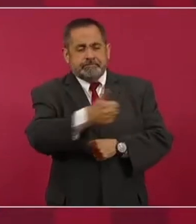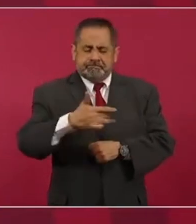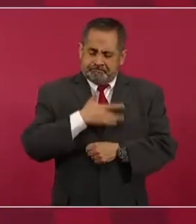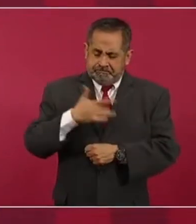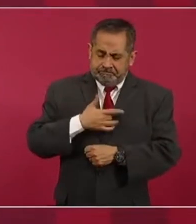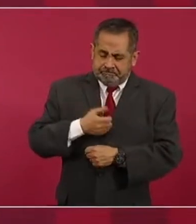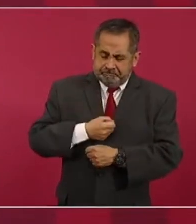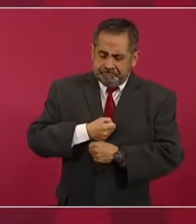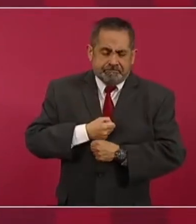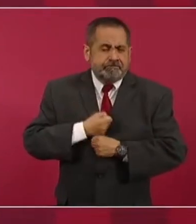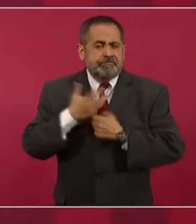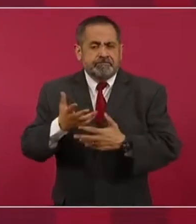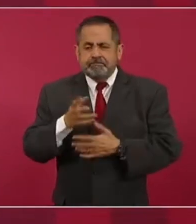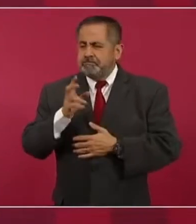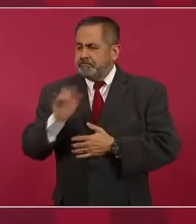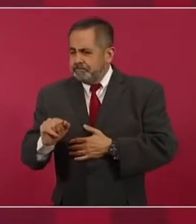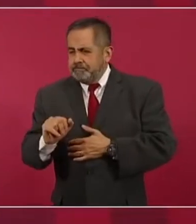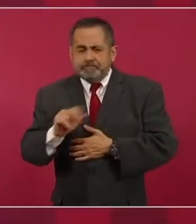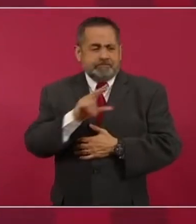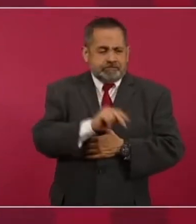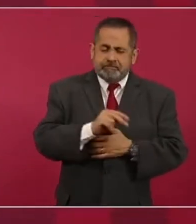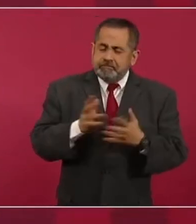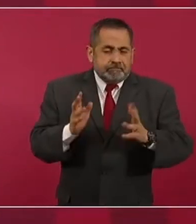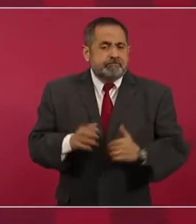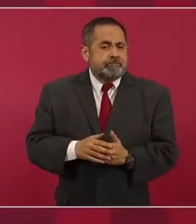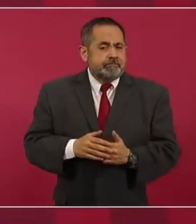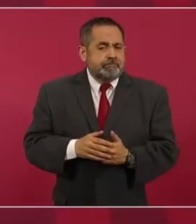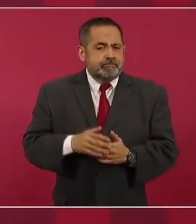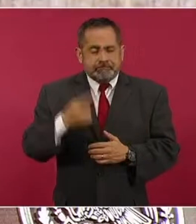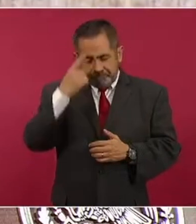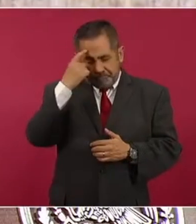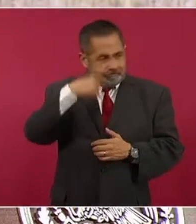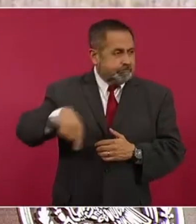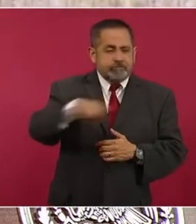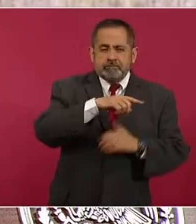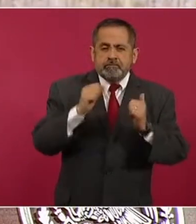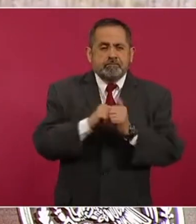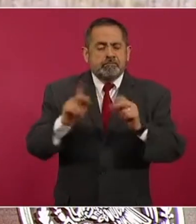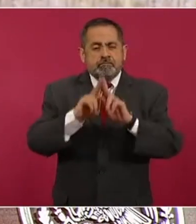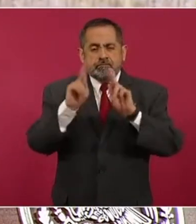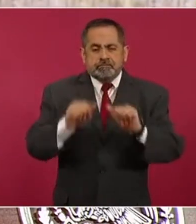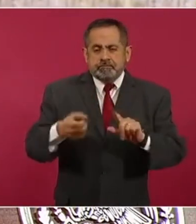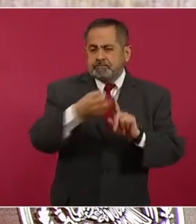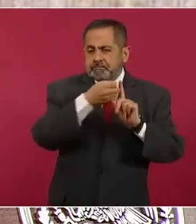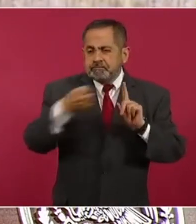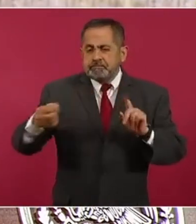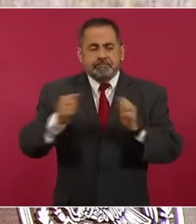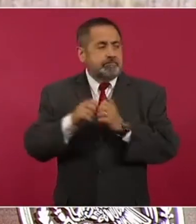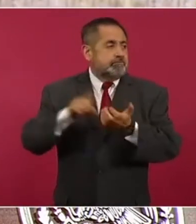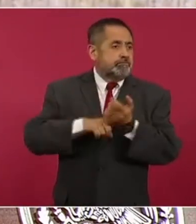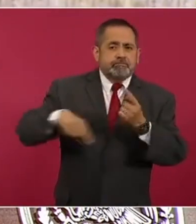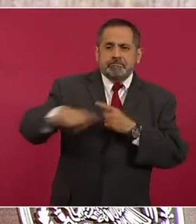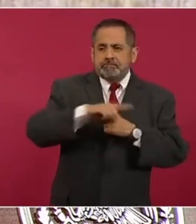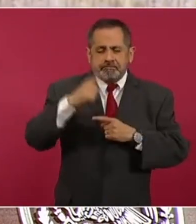para hacerlo de manera pacífica por la vía democrática